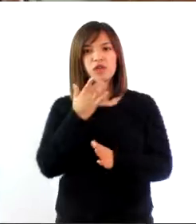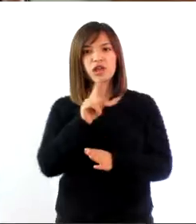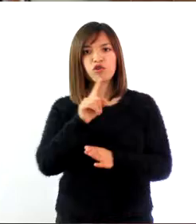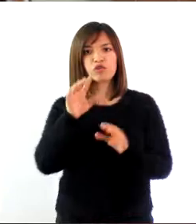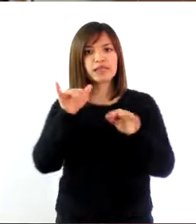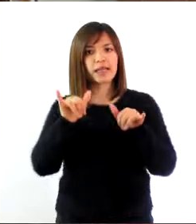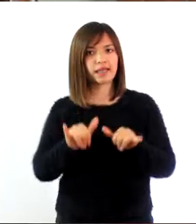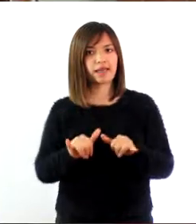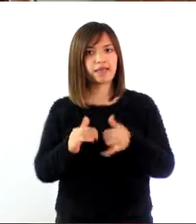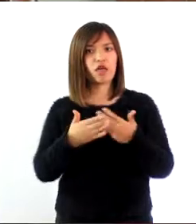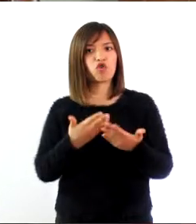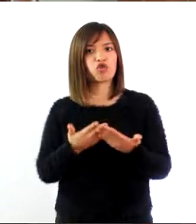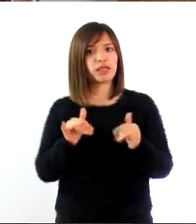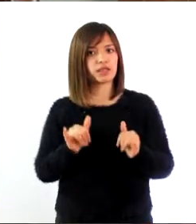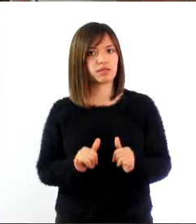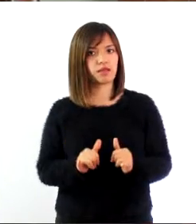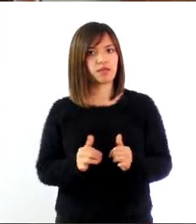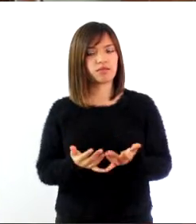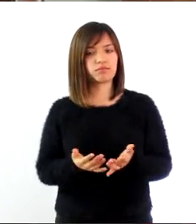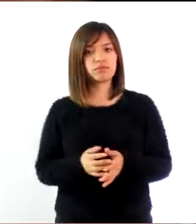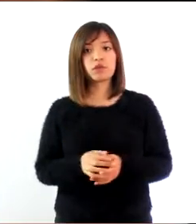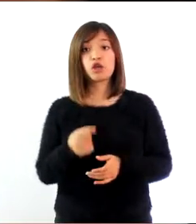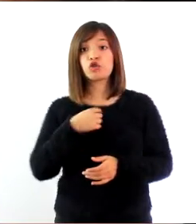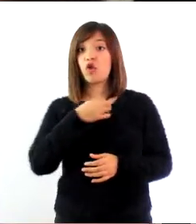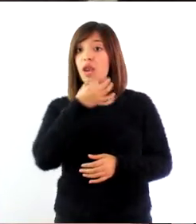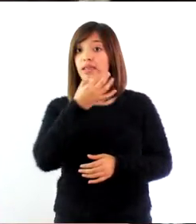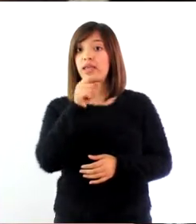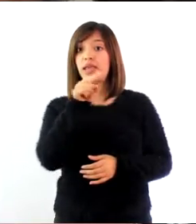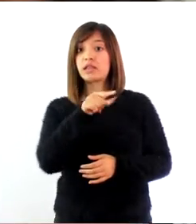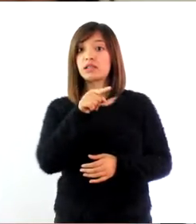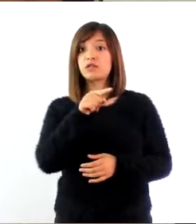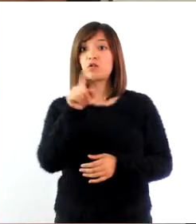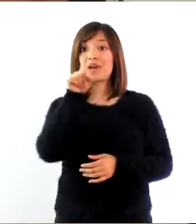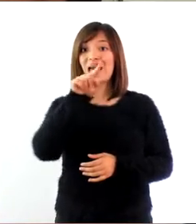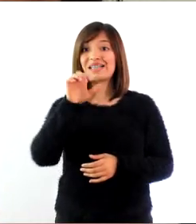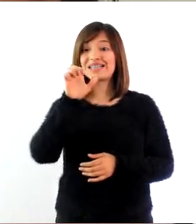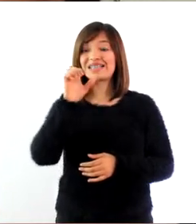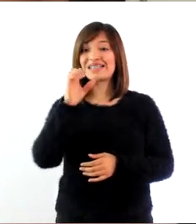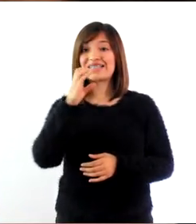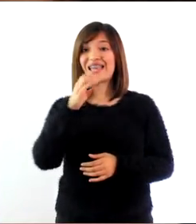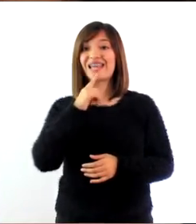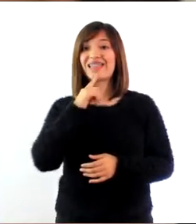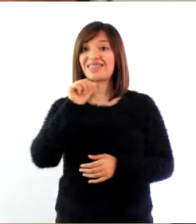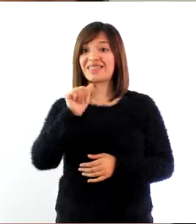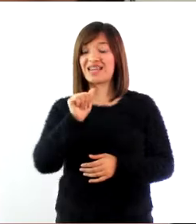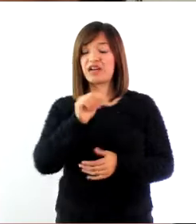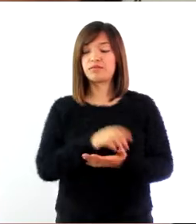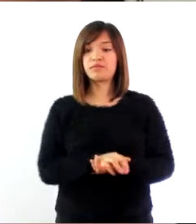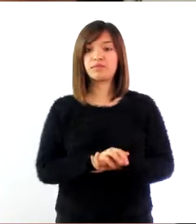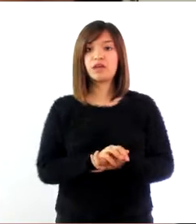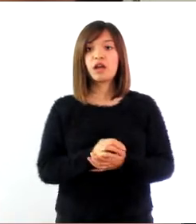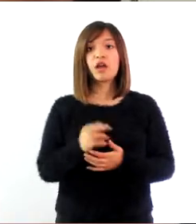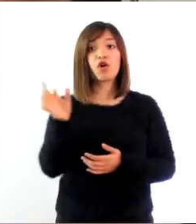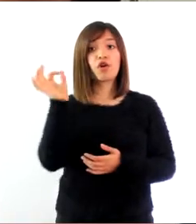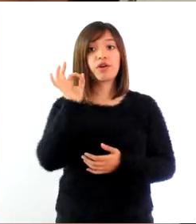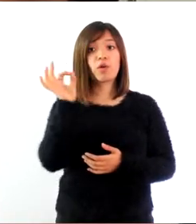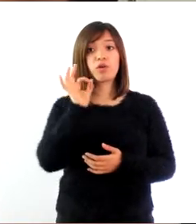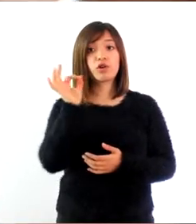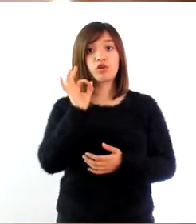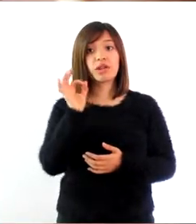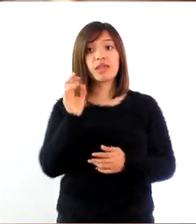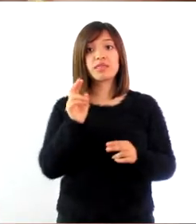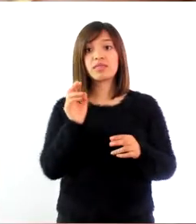Yo ya le dije a ella que esa iglesia es una secta. Sus reuniones deben ser los sábados y ellos no santifican los